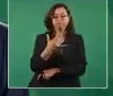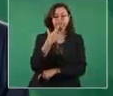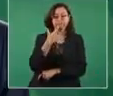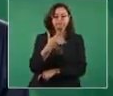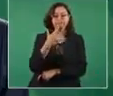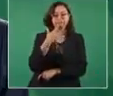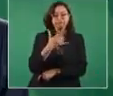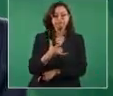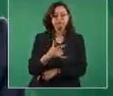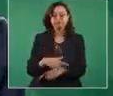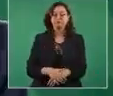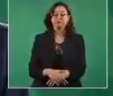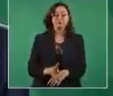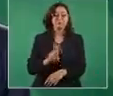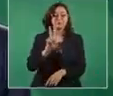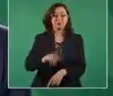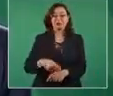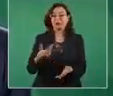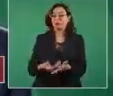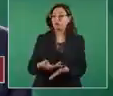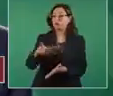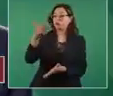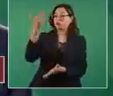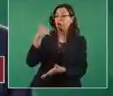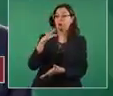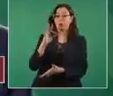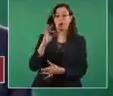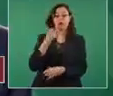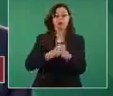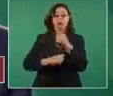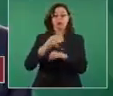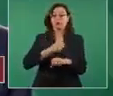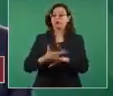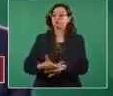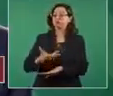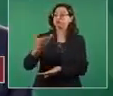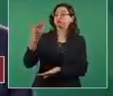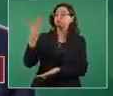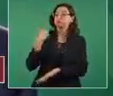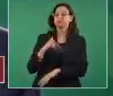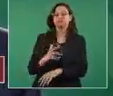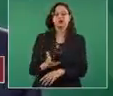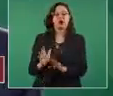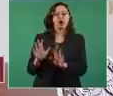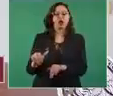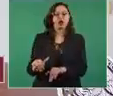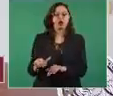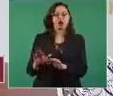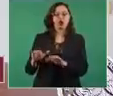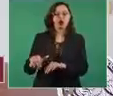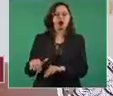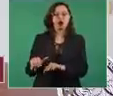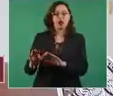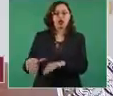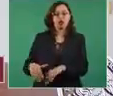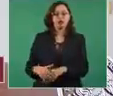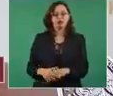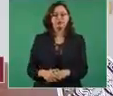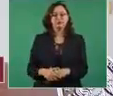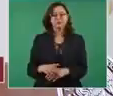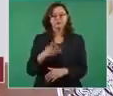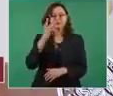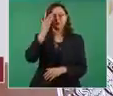sucedía desde hace 40 años, para aumentar el salario,